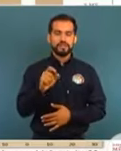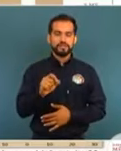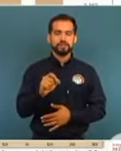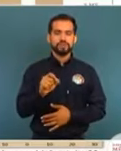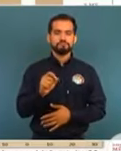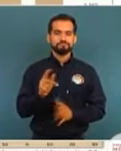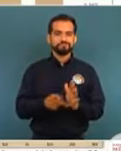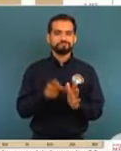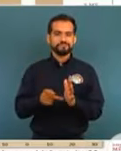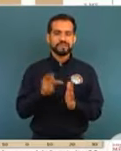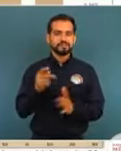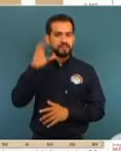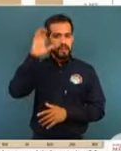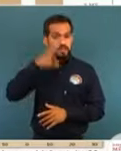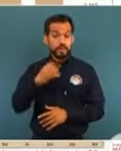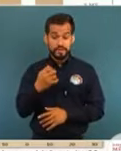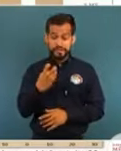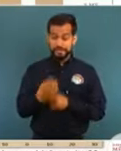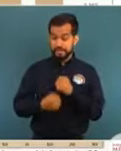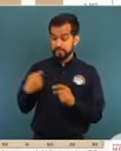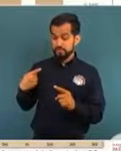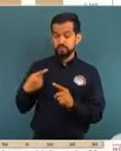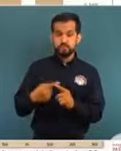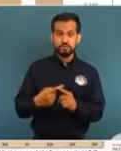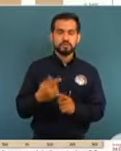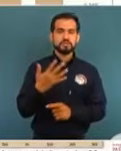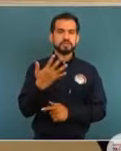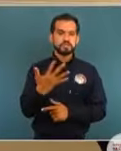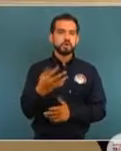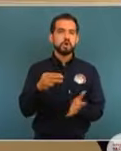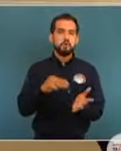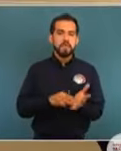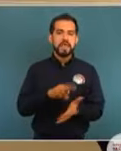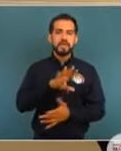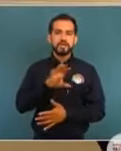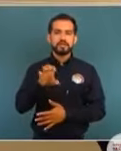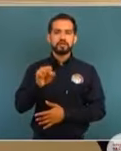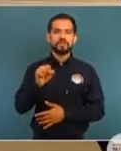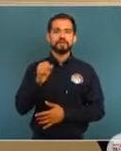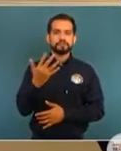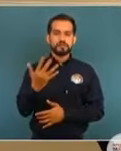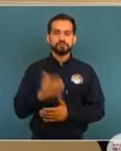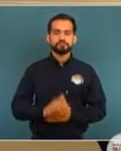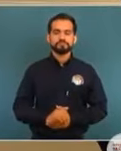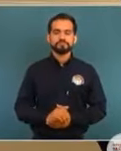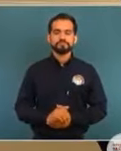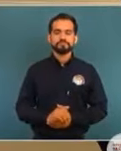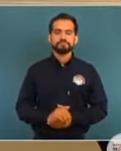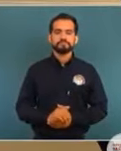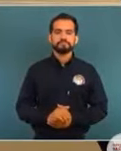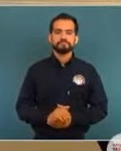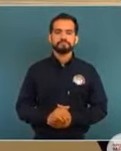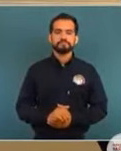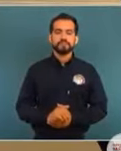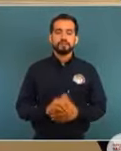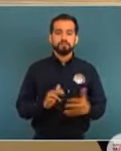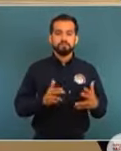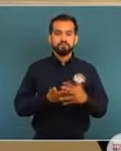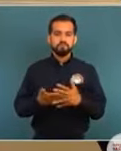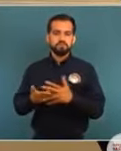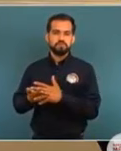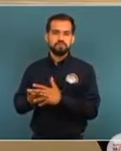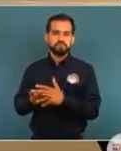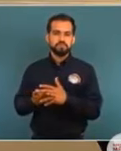eventos y en lo que va del año, 5.565. En